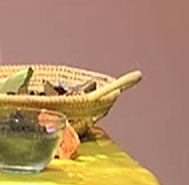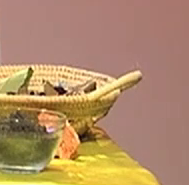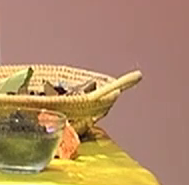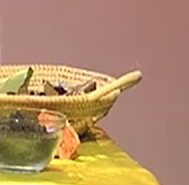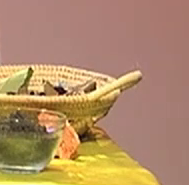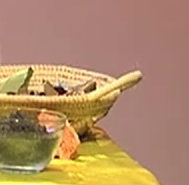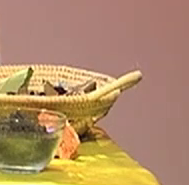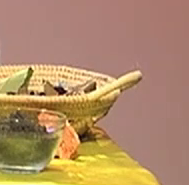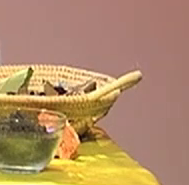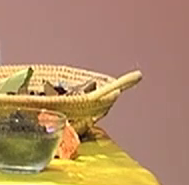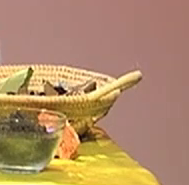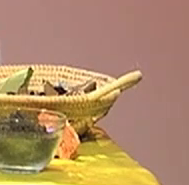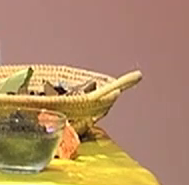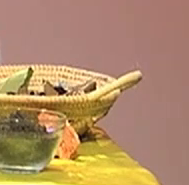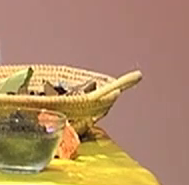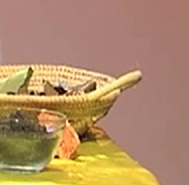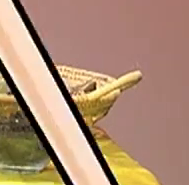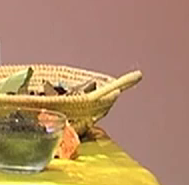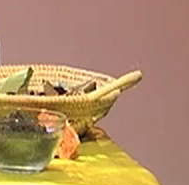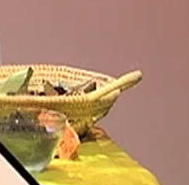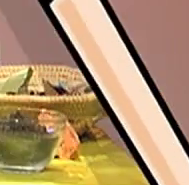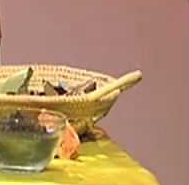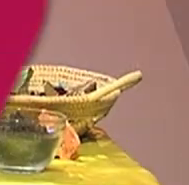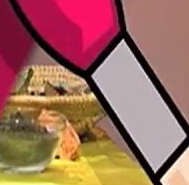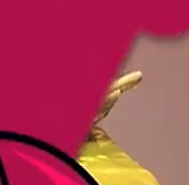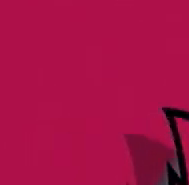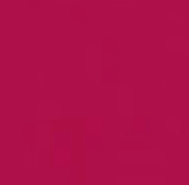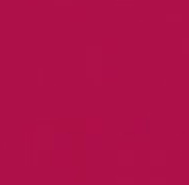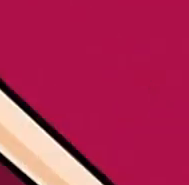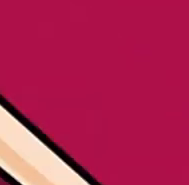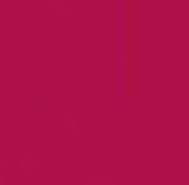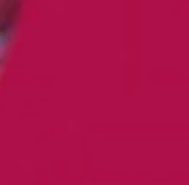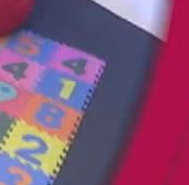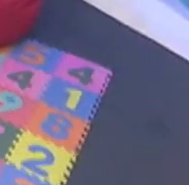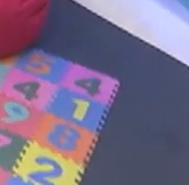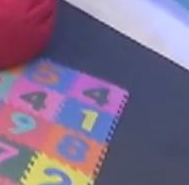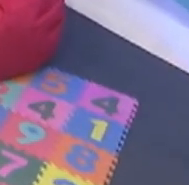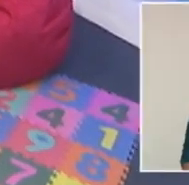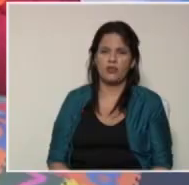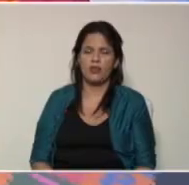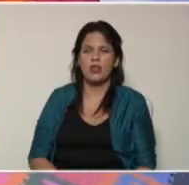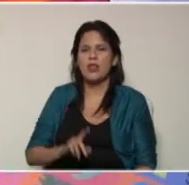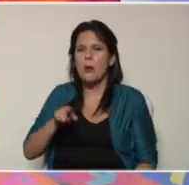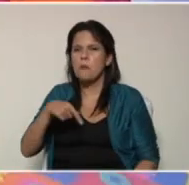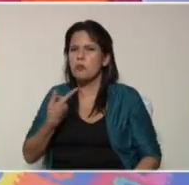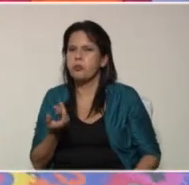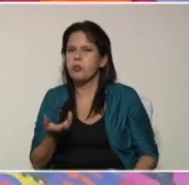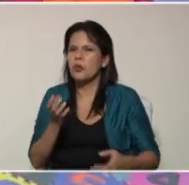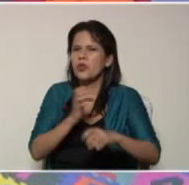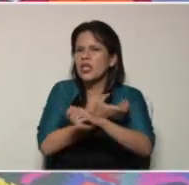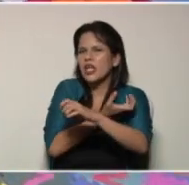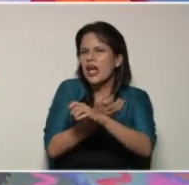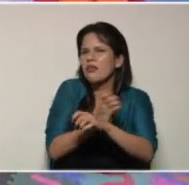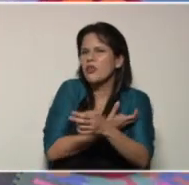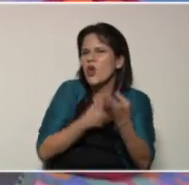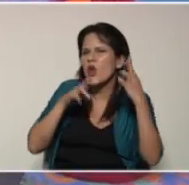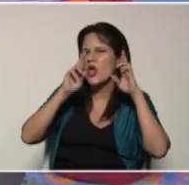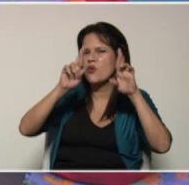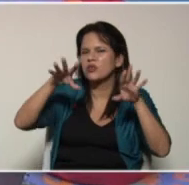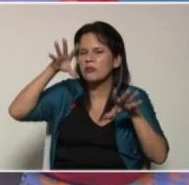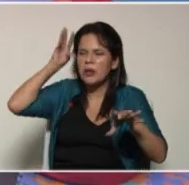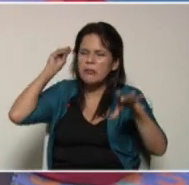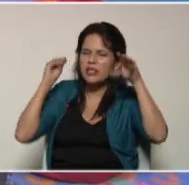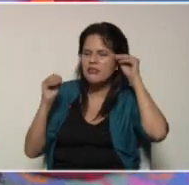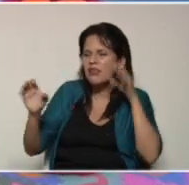aquí para allá de allá para acá luego del canto y los recursos para el aprendizaje que